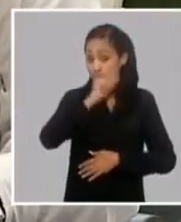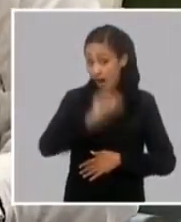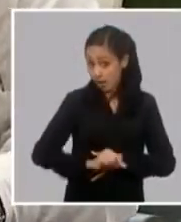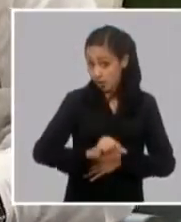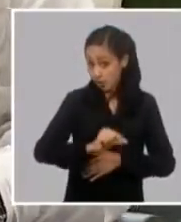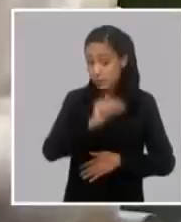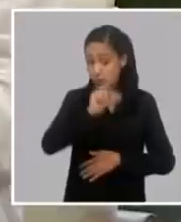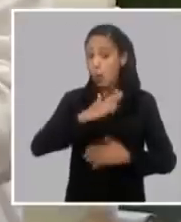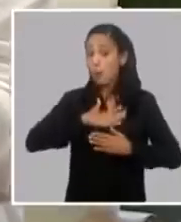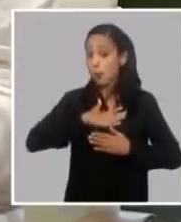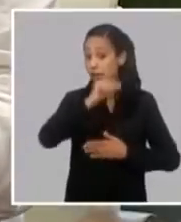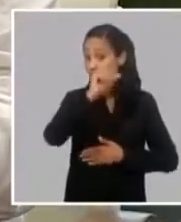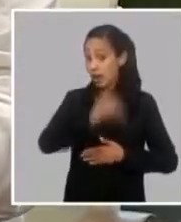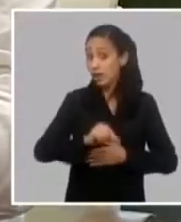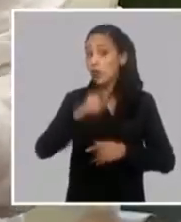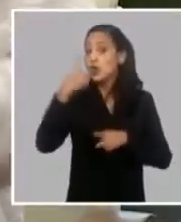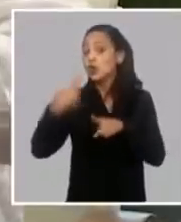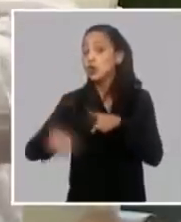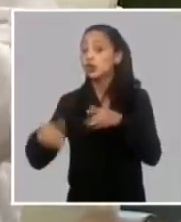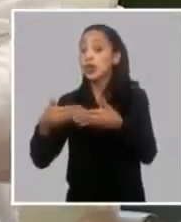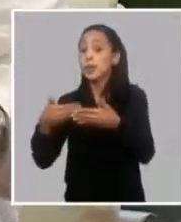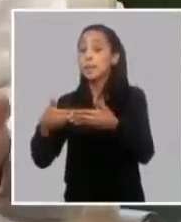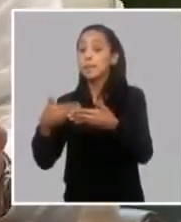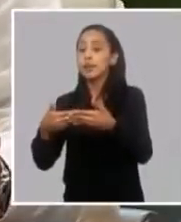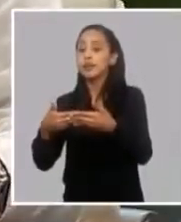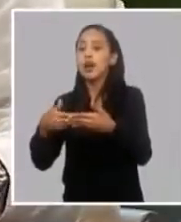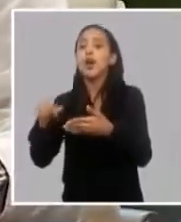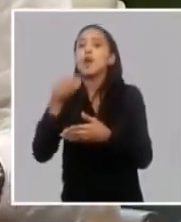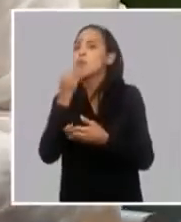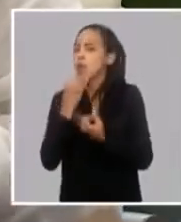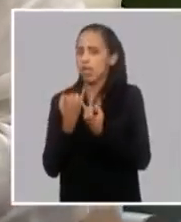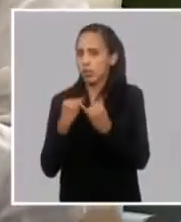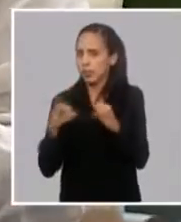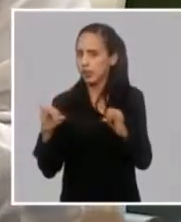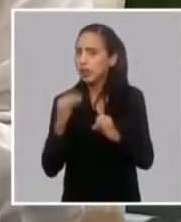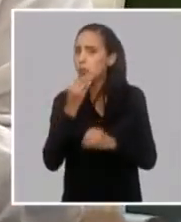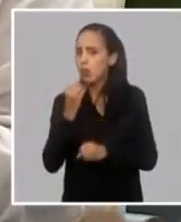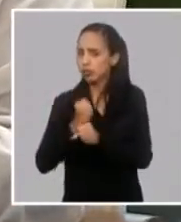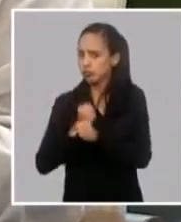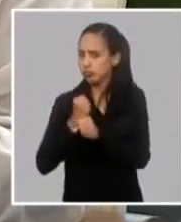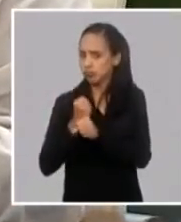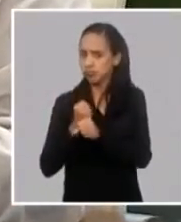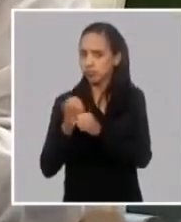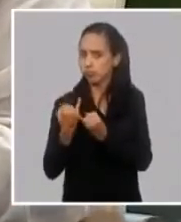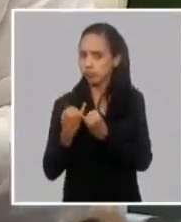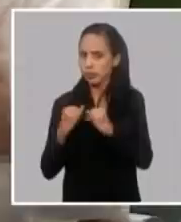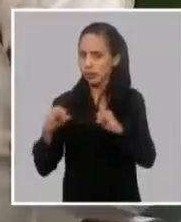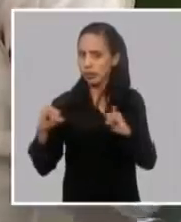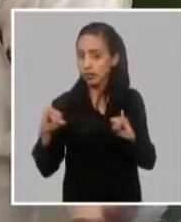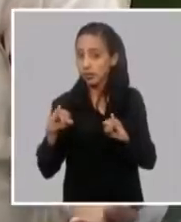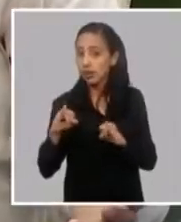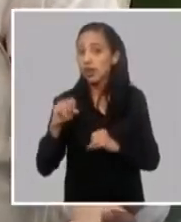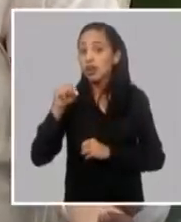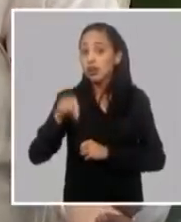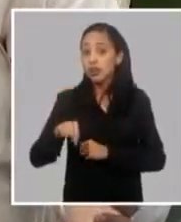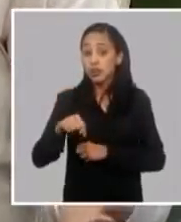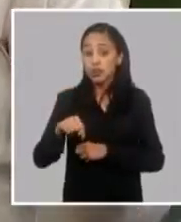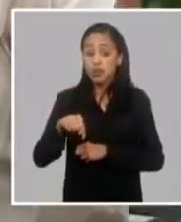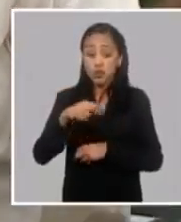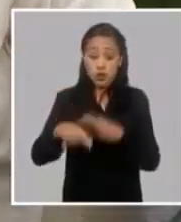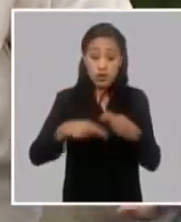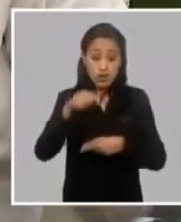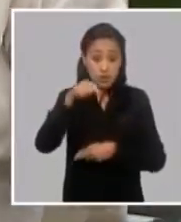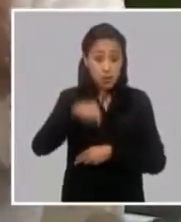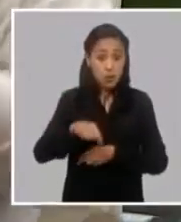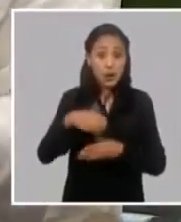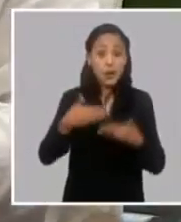la función de la micro pequeña y mediana empresa con autonomía en su gestión porque en el diseño que hemos hecho la micro pequeña y mediana